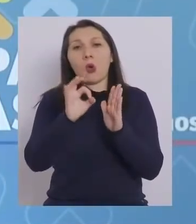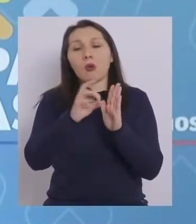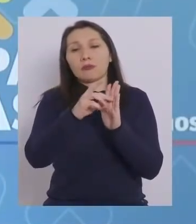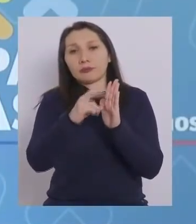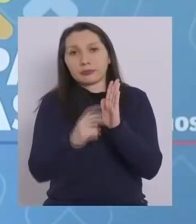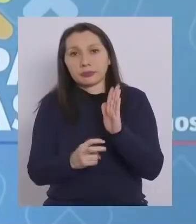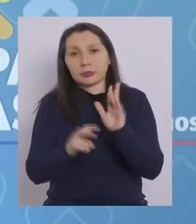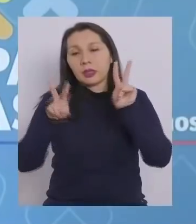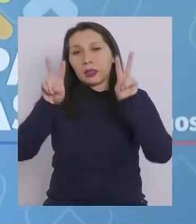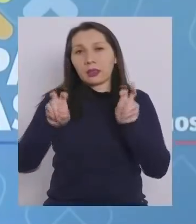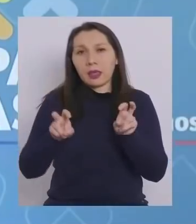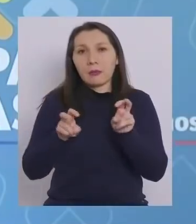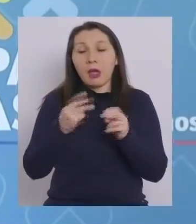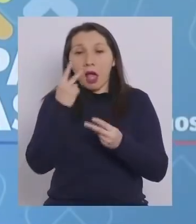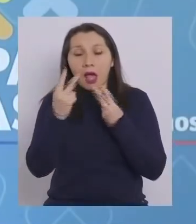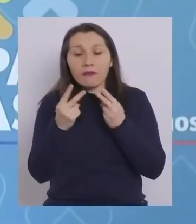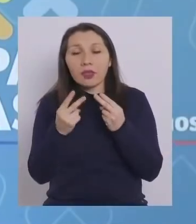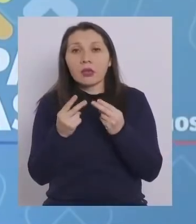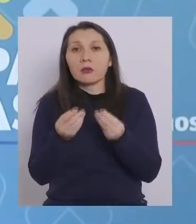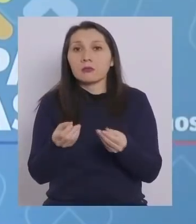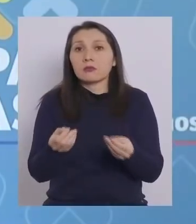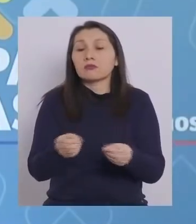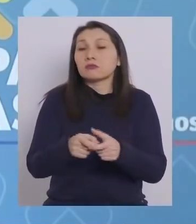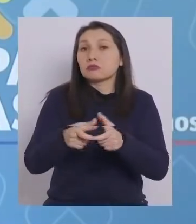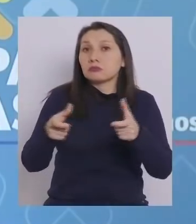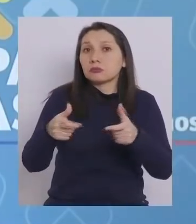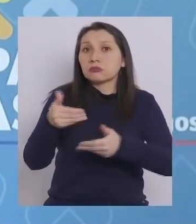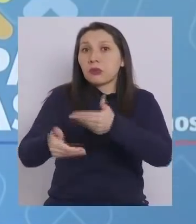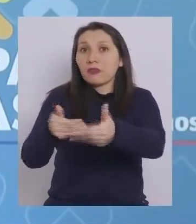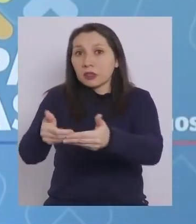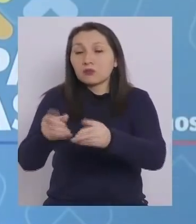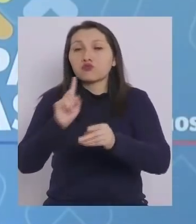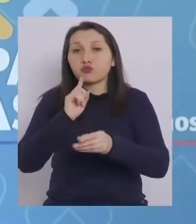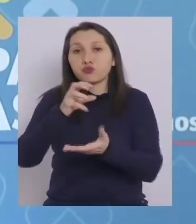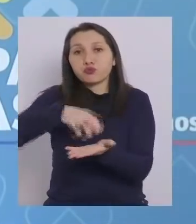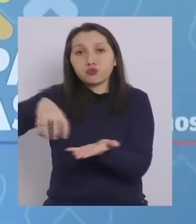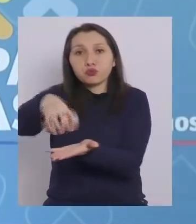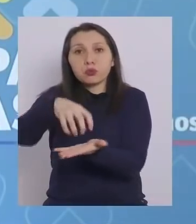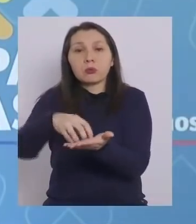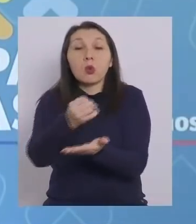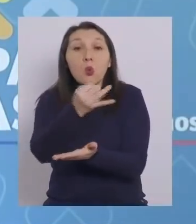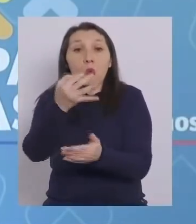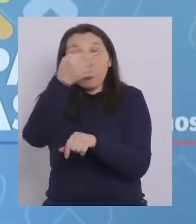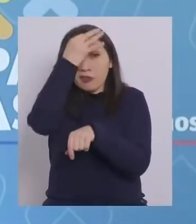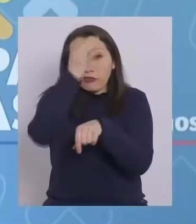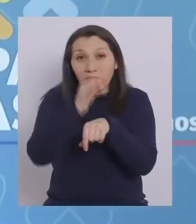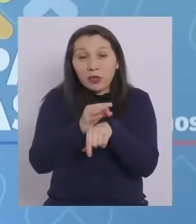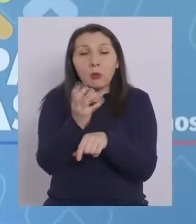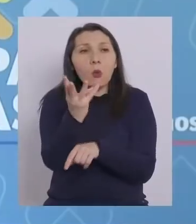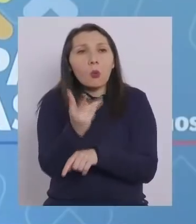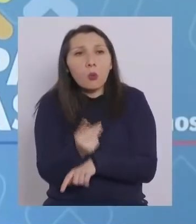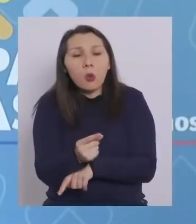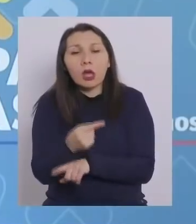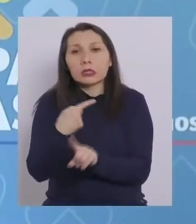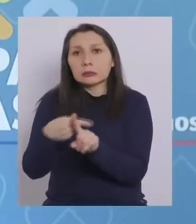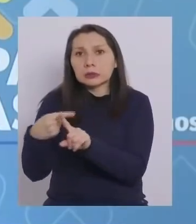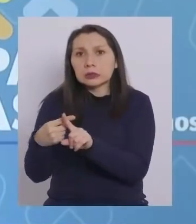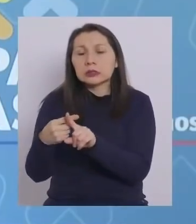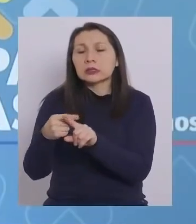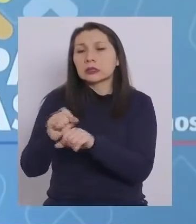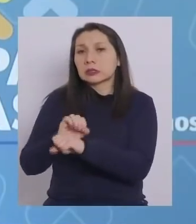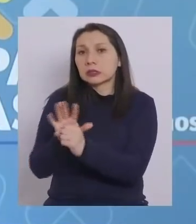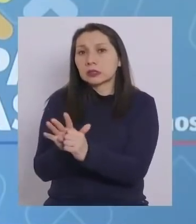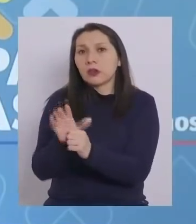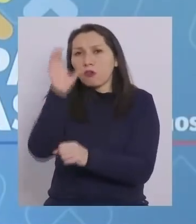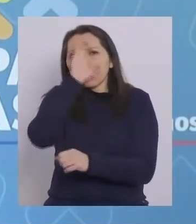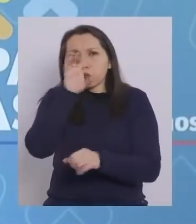en relación a los avances justamente que tienen las comunas en el número de casos, en la positividad de los casos, en